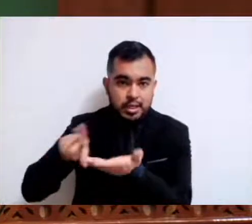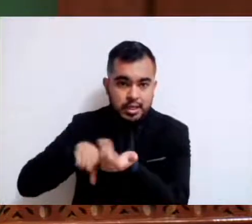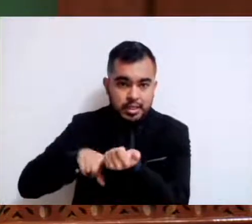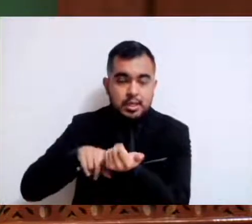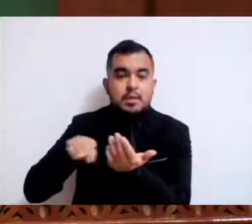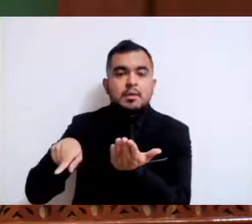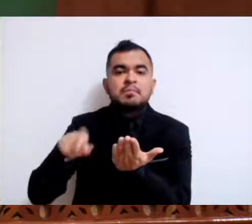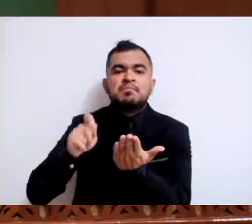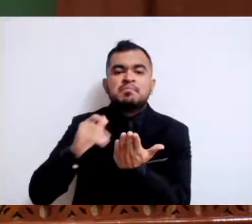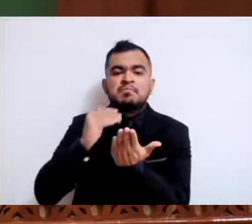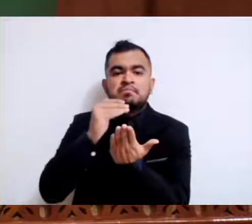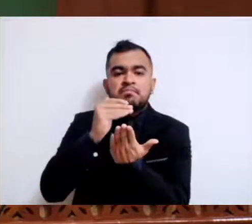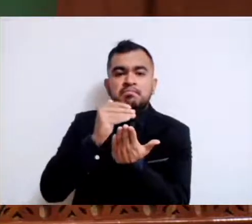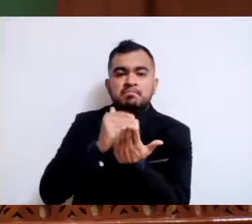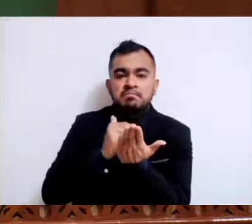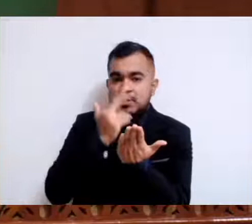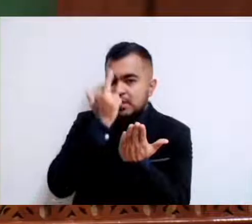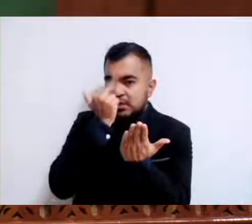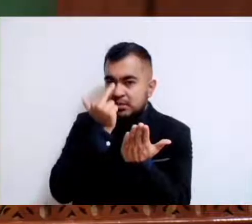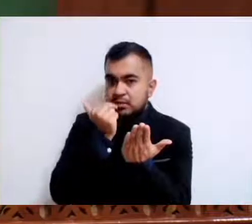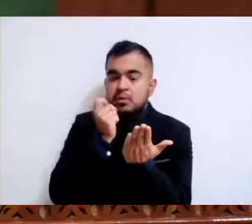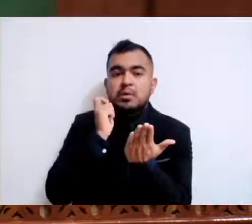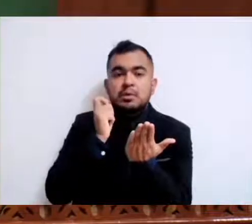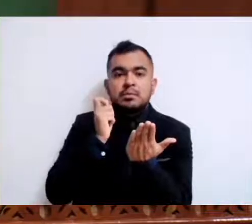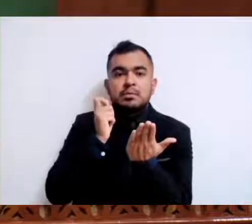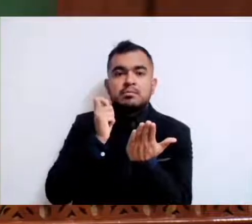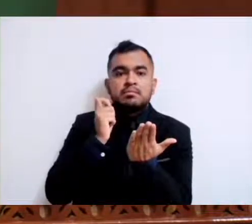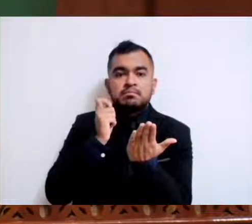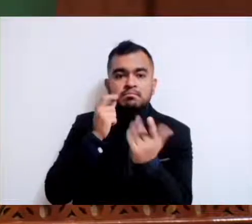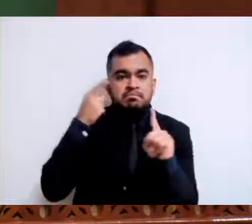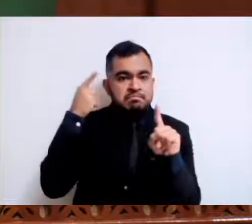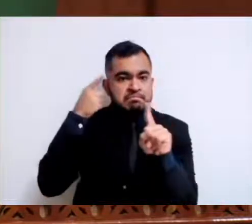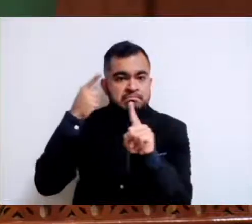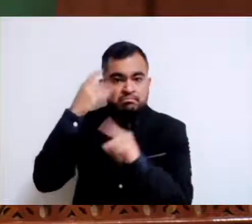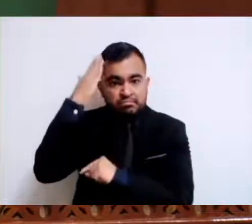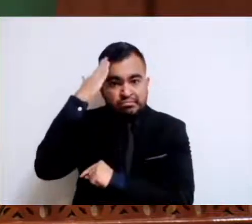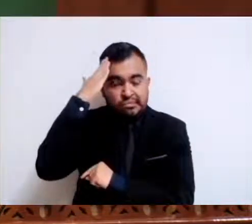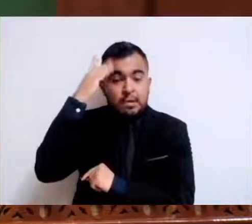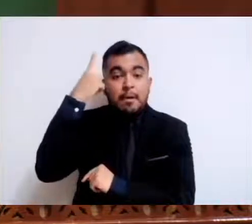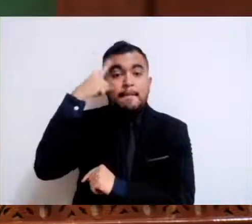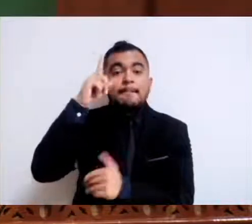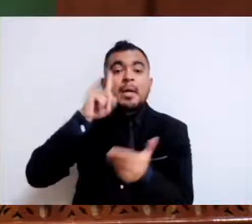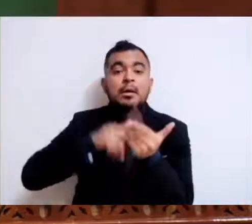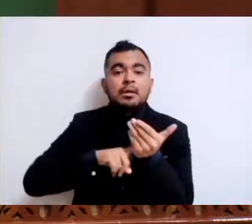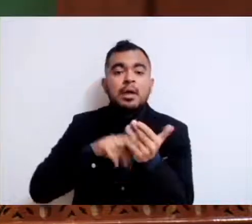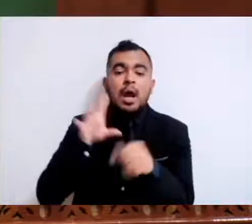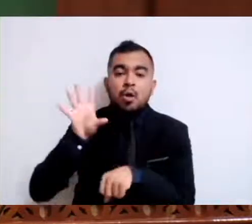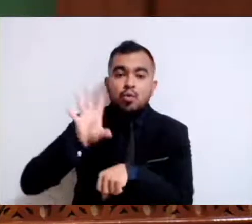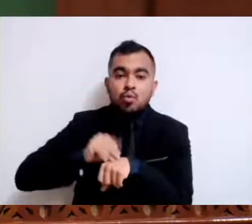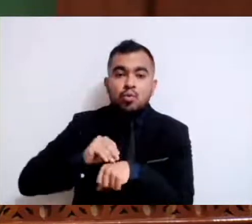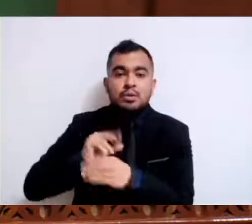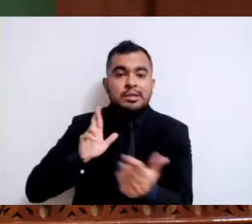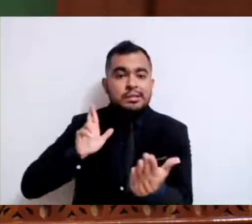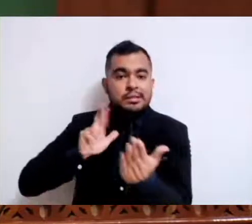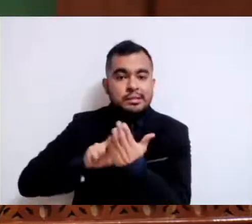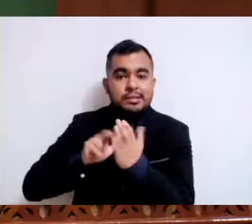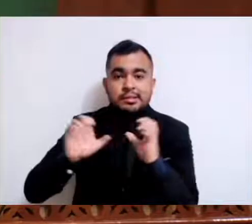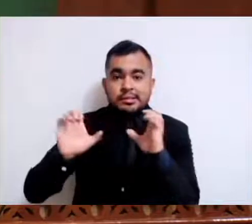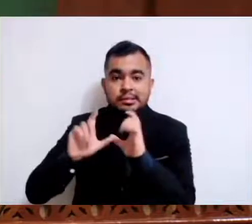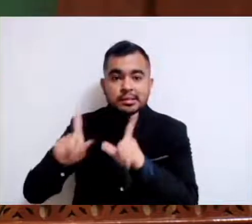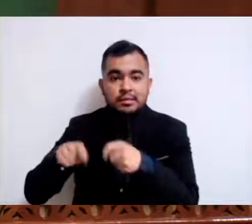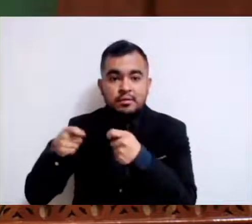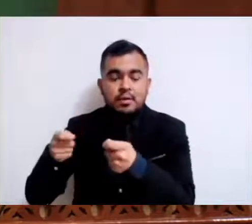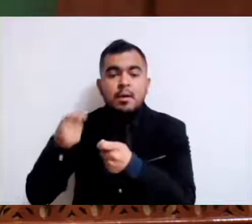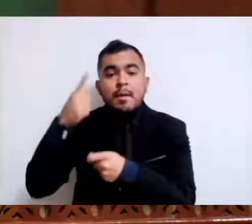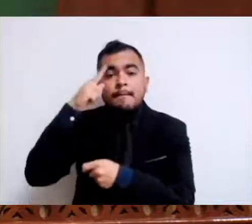y directrices para autorizar, registrar, certificar y supervisar el funcionamiento de los centros de